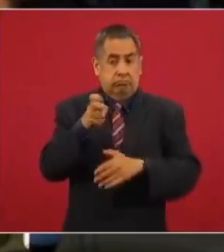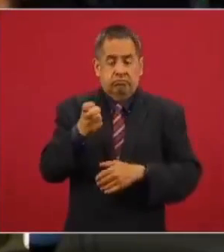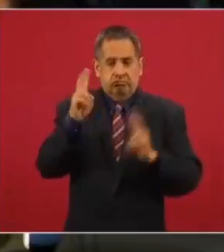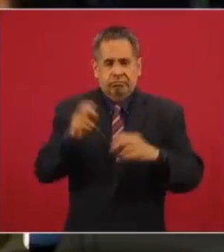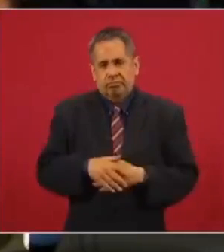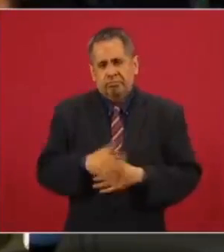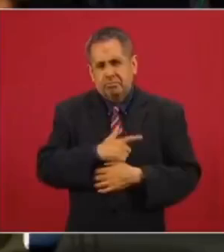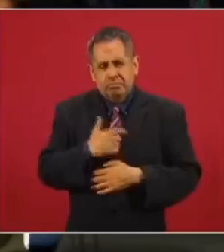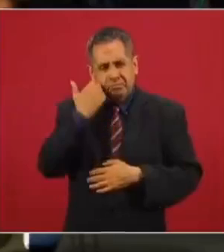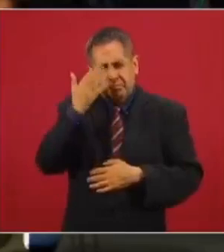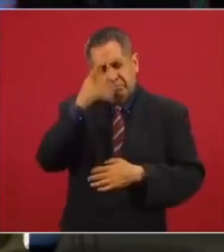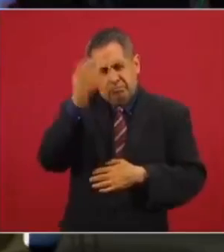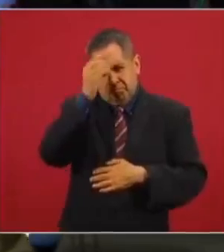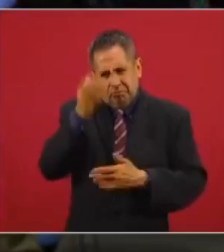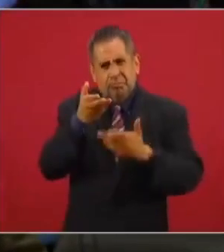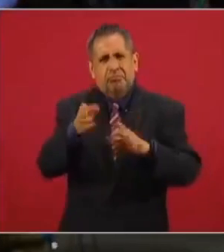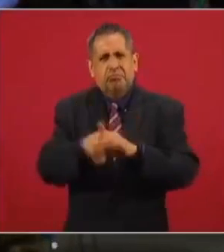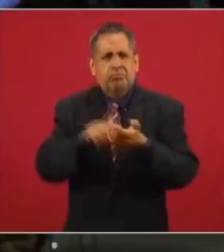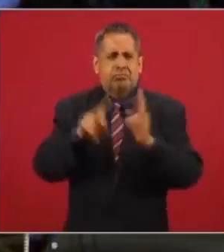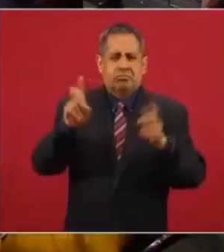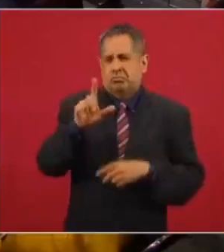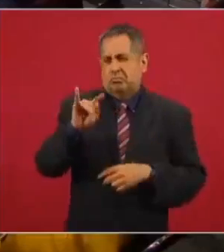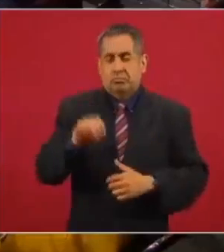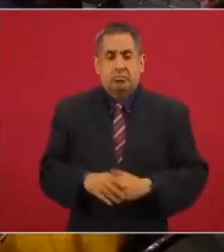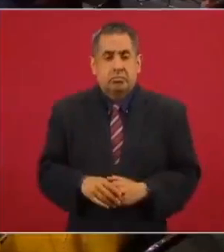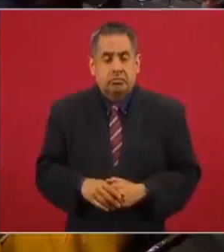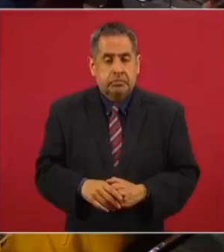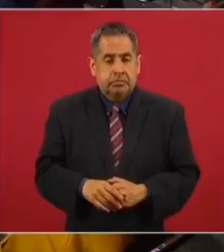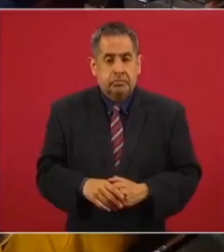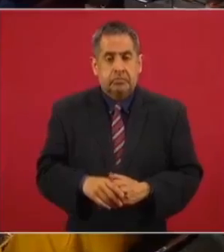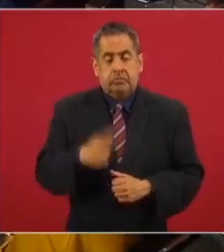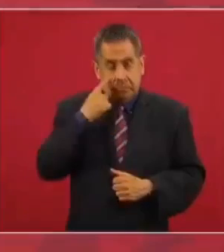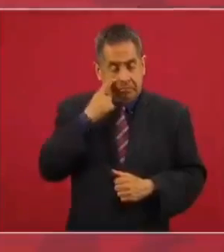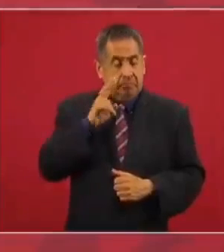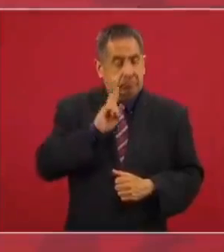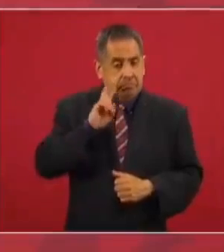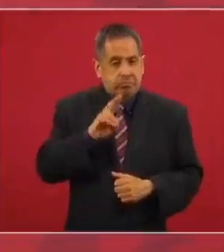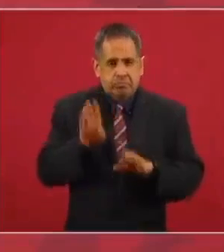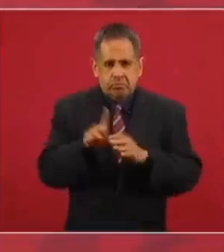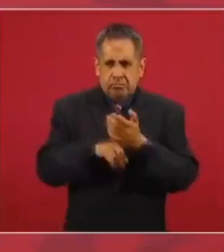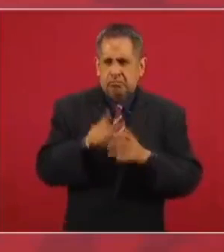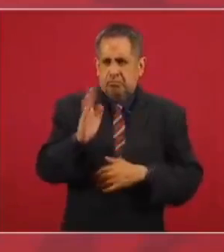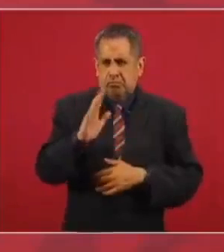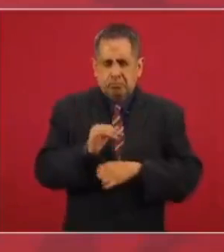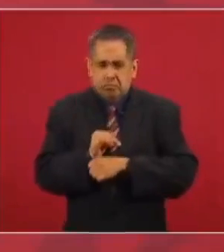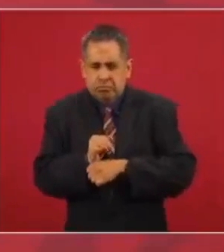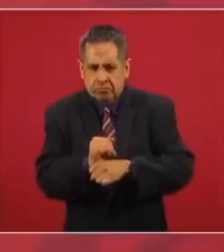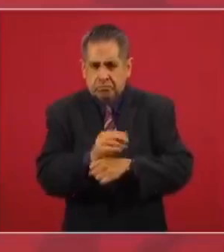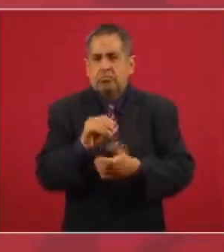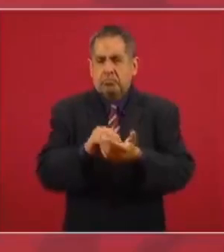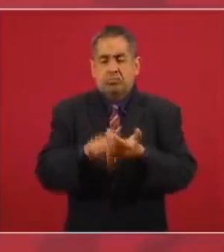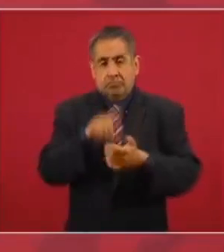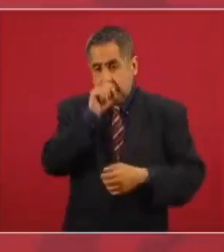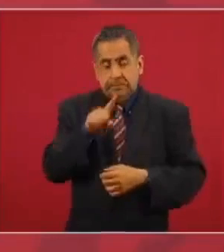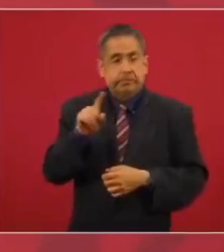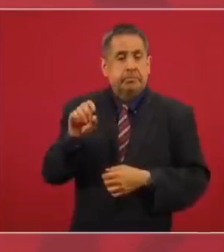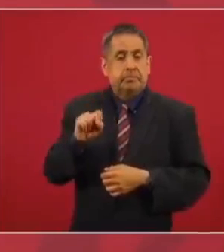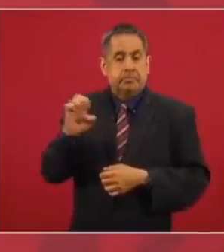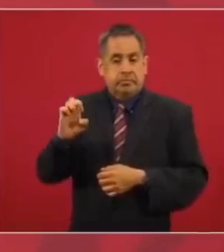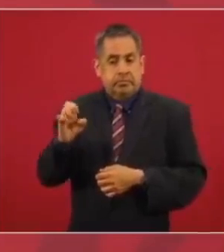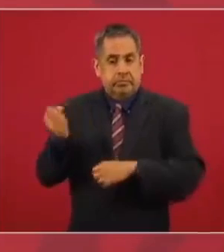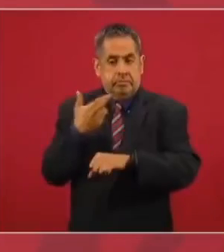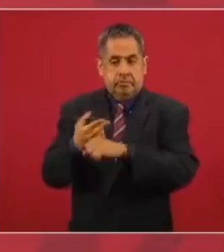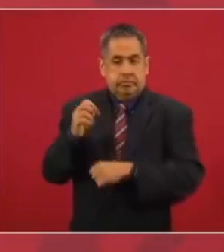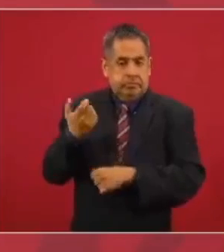respecto. Me gustaría tomarle su opinión, señor presidente, respecto al tema del litio. Sí, lo vamos a resolver pronto. Se está haciendo ya una investigación, la Secretaría de Economía